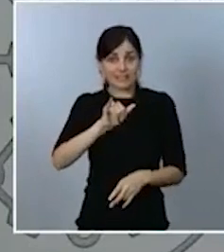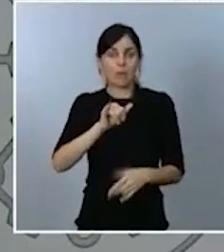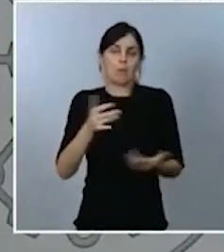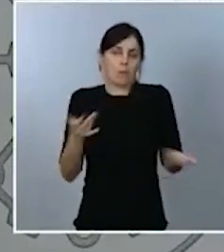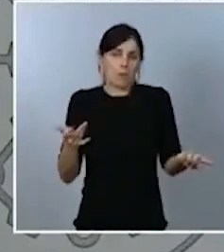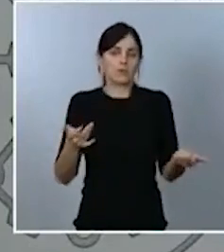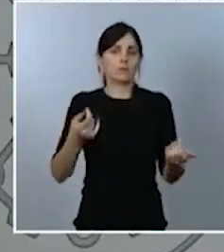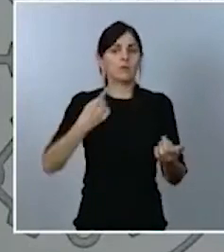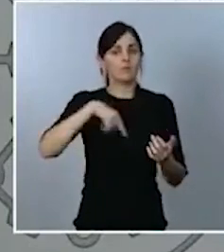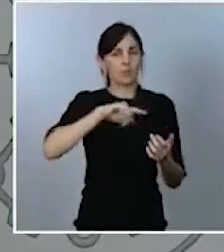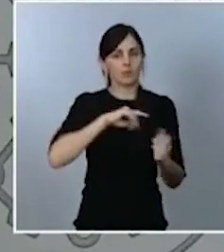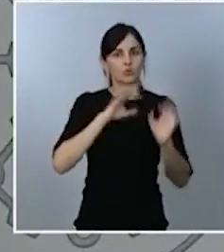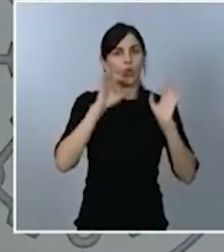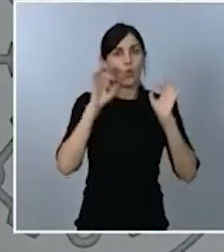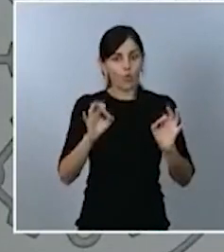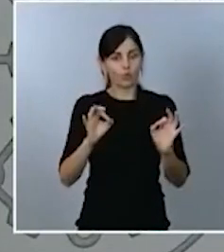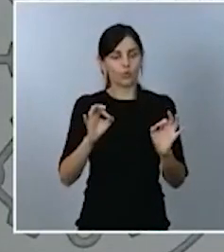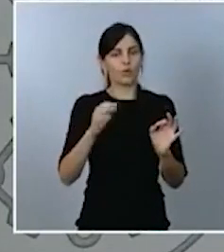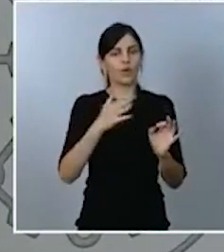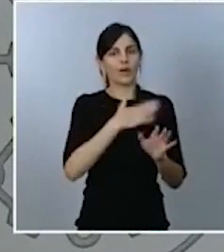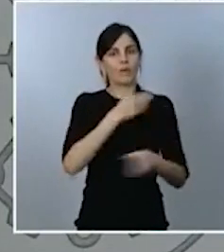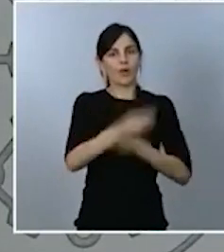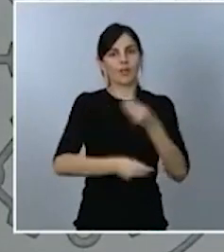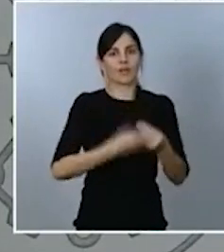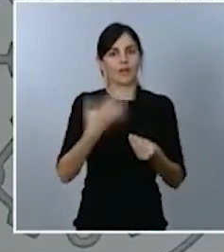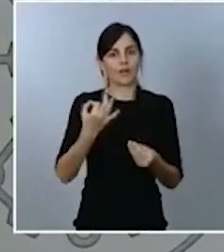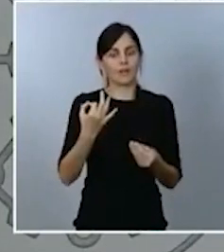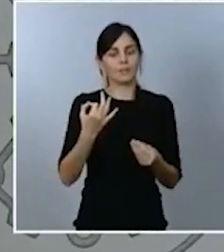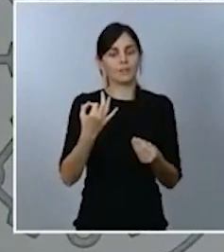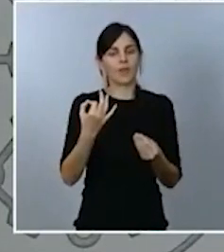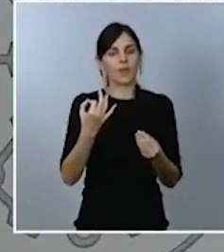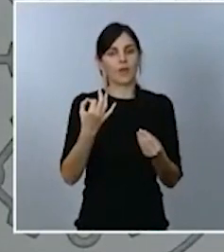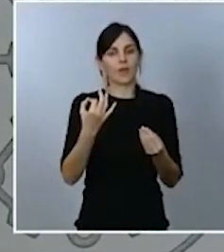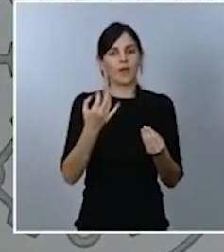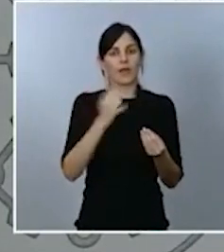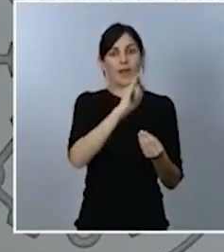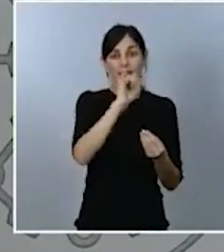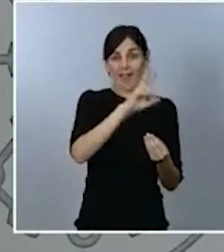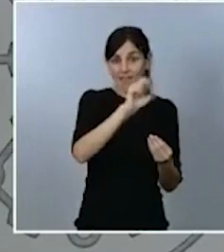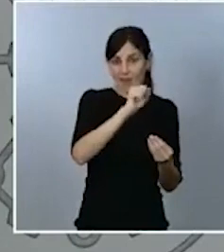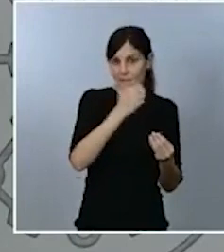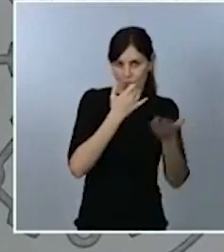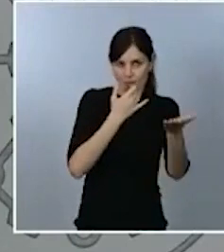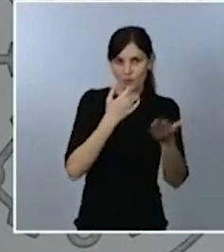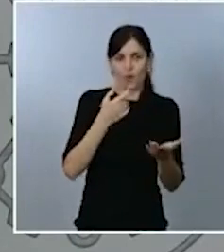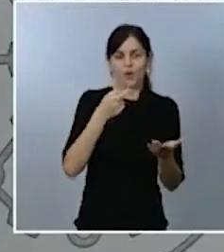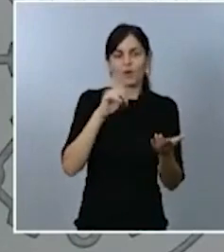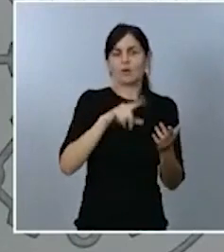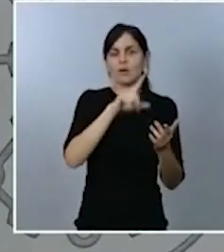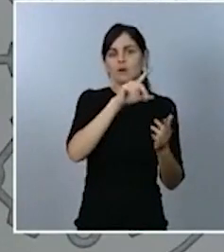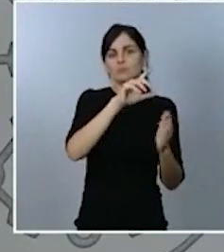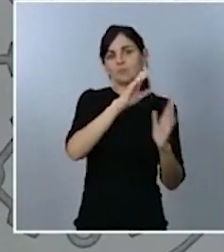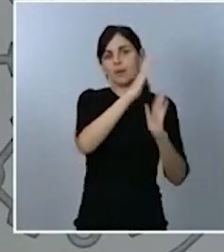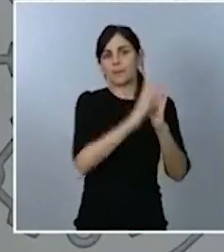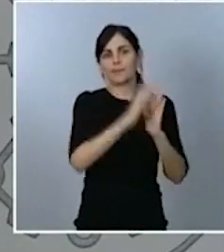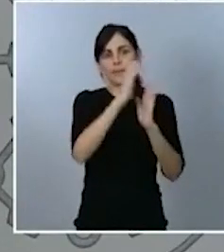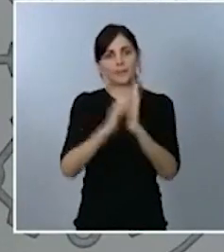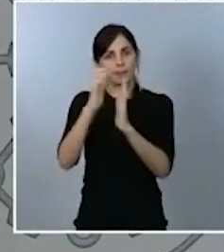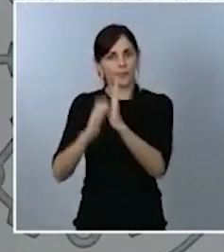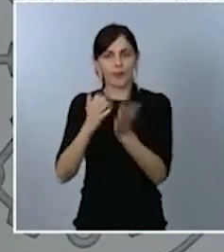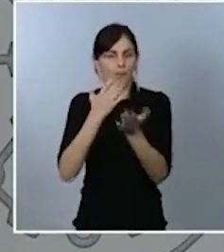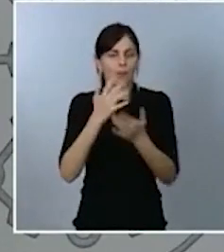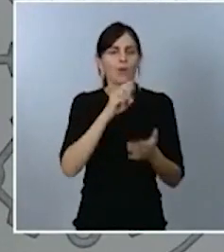tramitación para también disminuir el IVA de productos tan importantes en la pandemia como la realización de PCR,